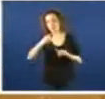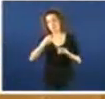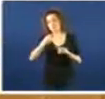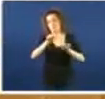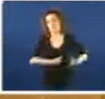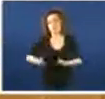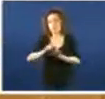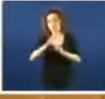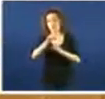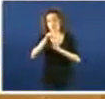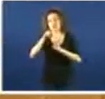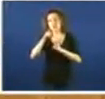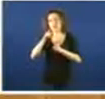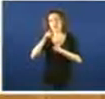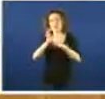quidimioterapia.